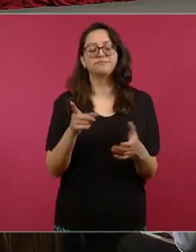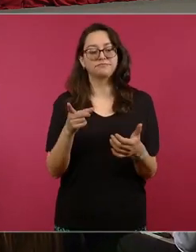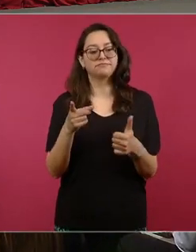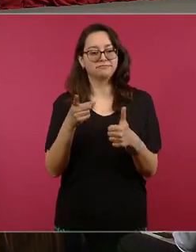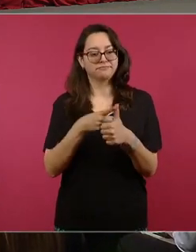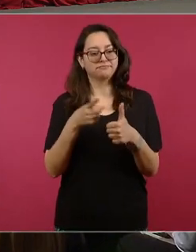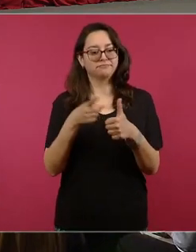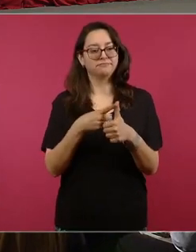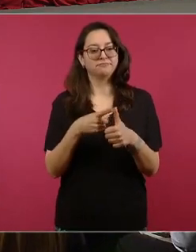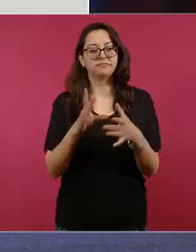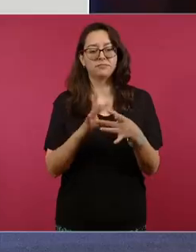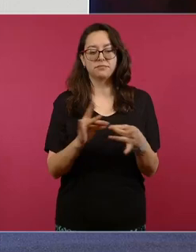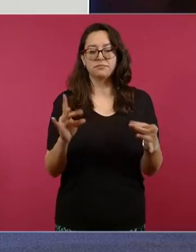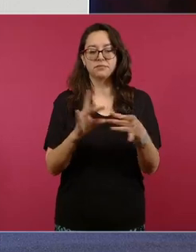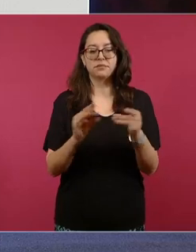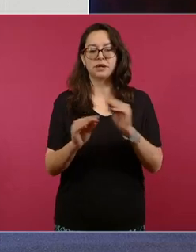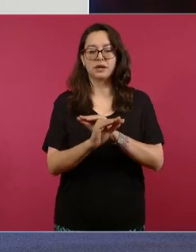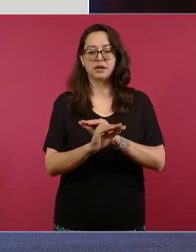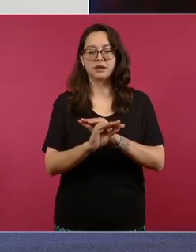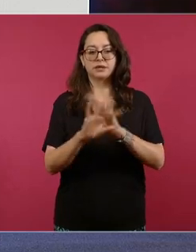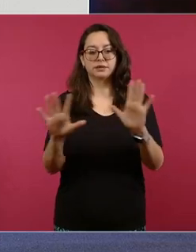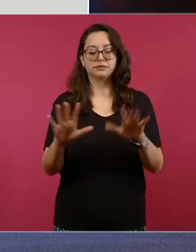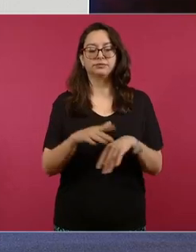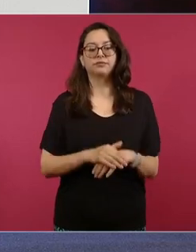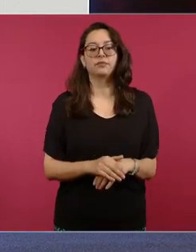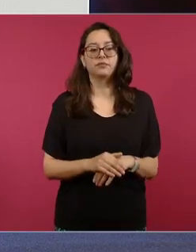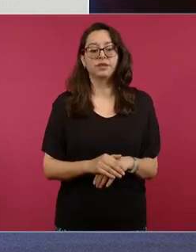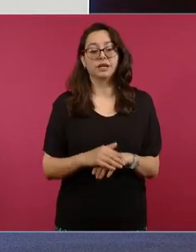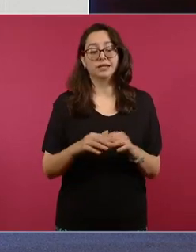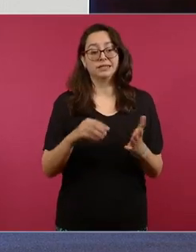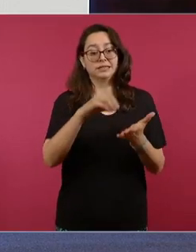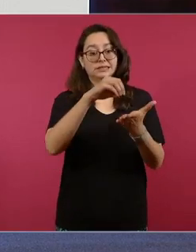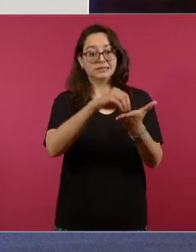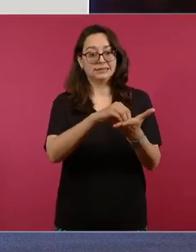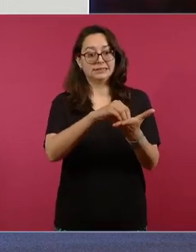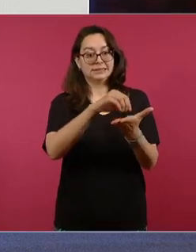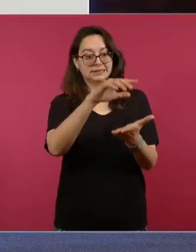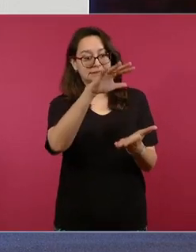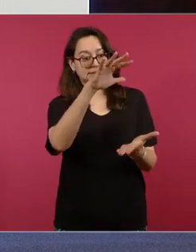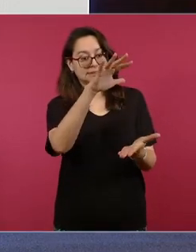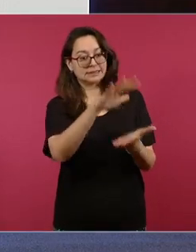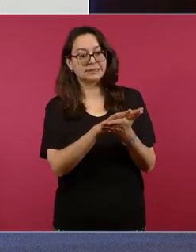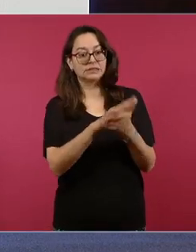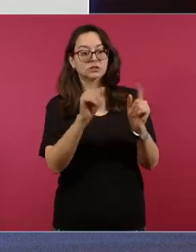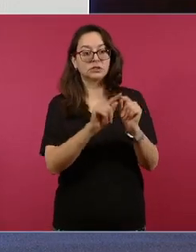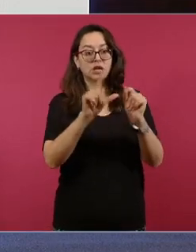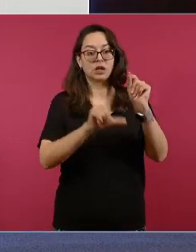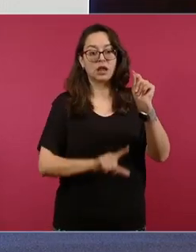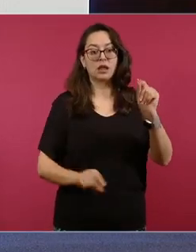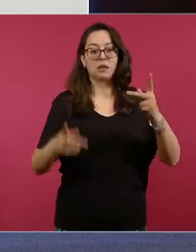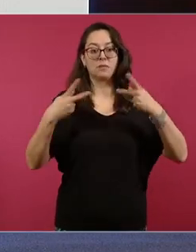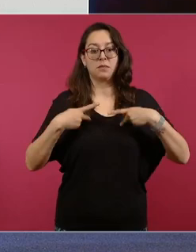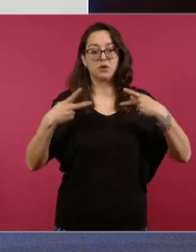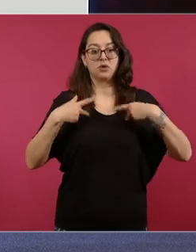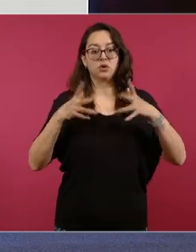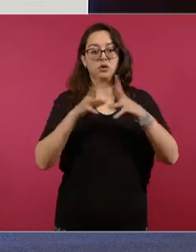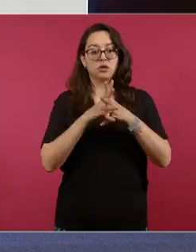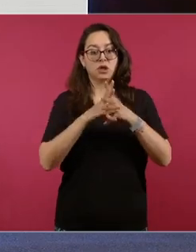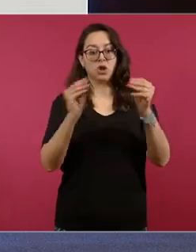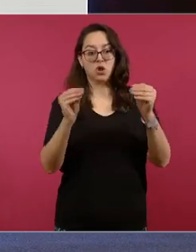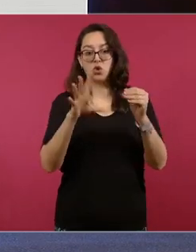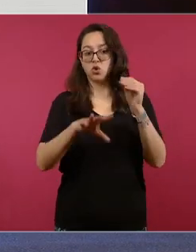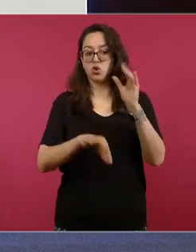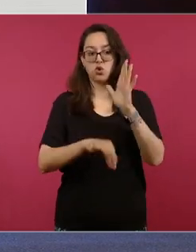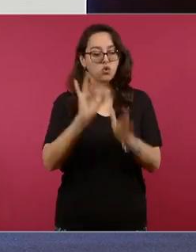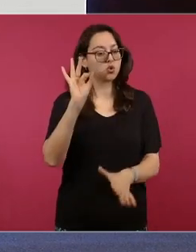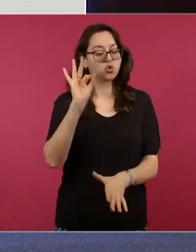aclaración importante el registro nacional de personas desaparecidas y no localizadas fue creado en el 2019